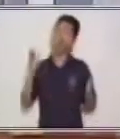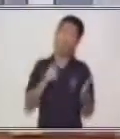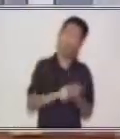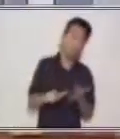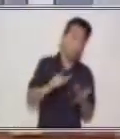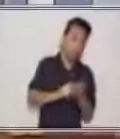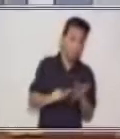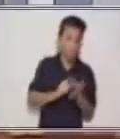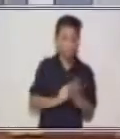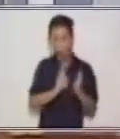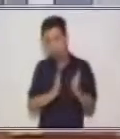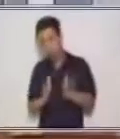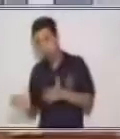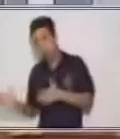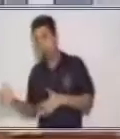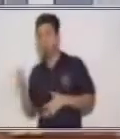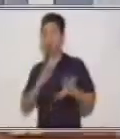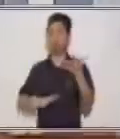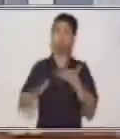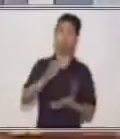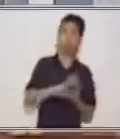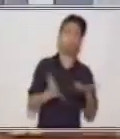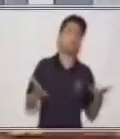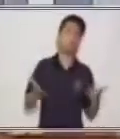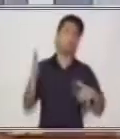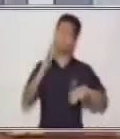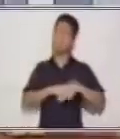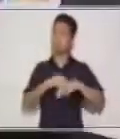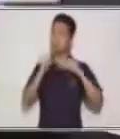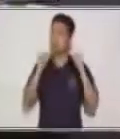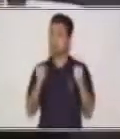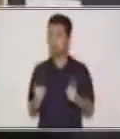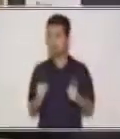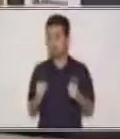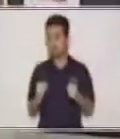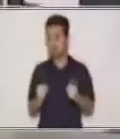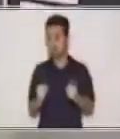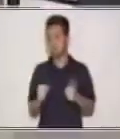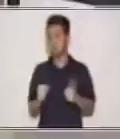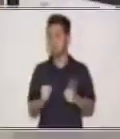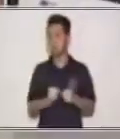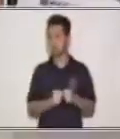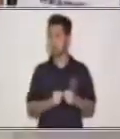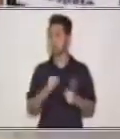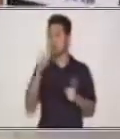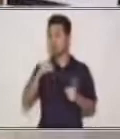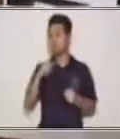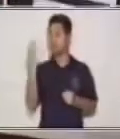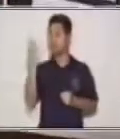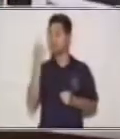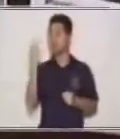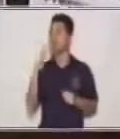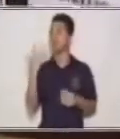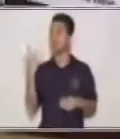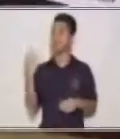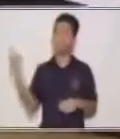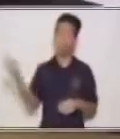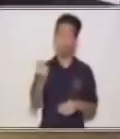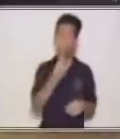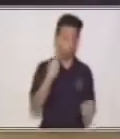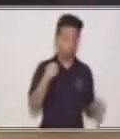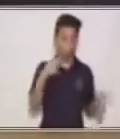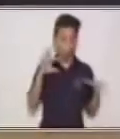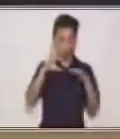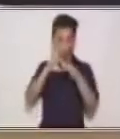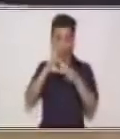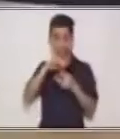y tú desordena que te desordena, esto va a ser más difícil. ¿Sí? Entonces, aquí lo importante es que todos en familia